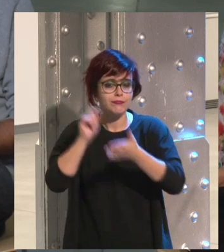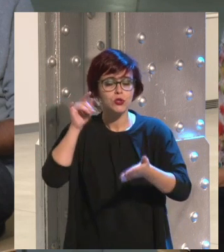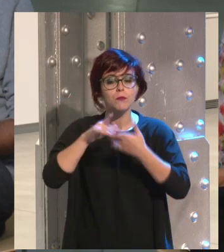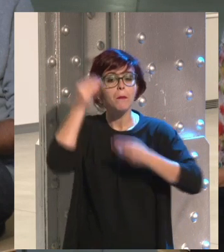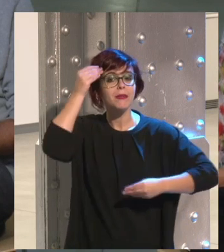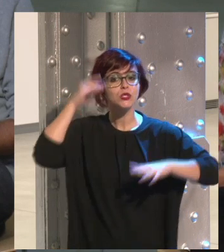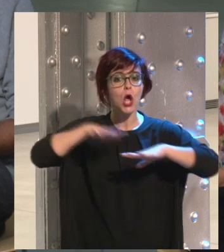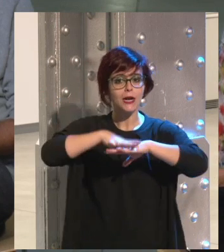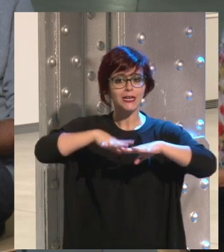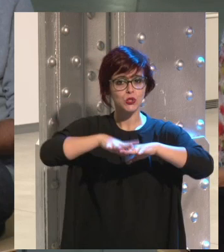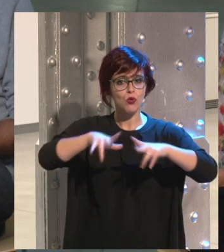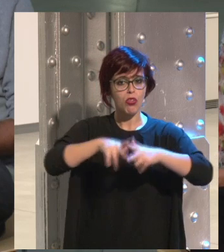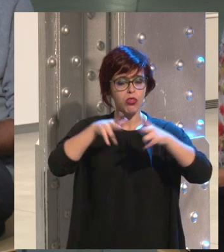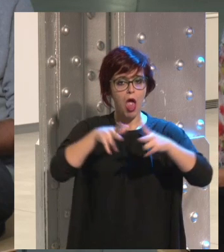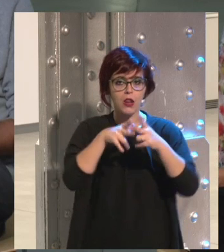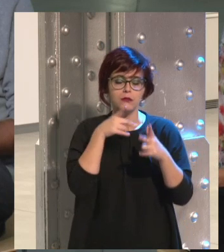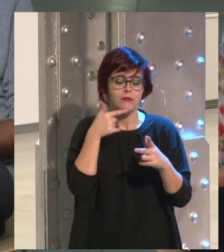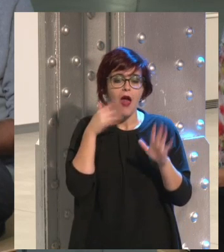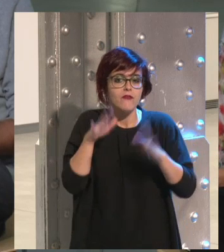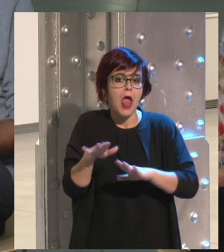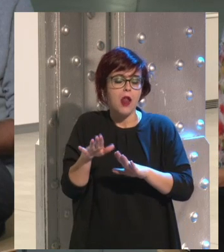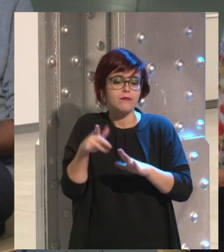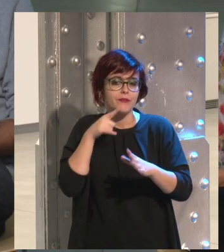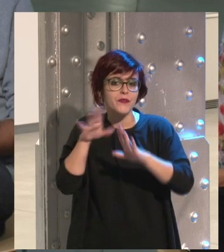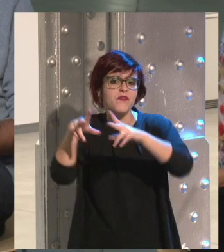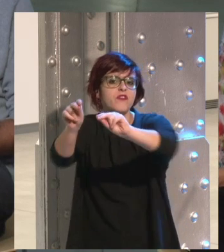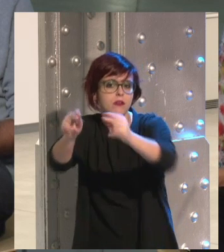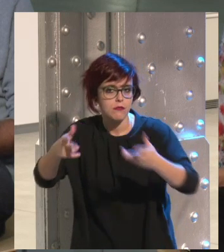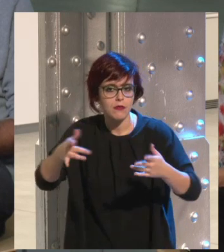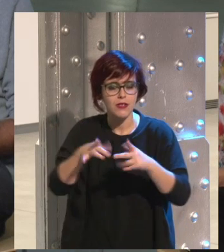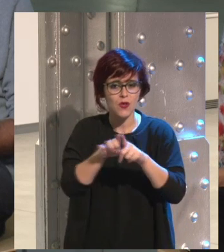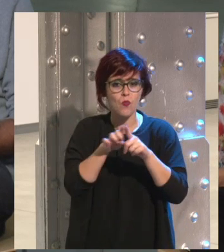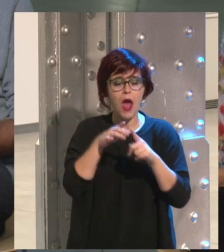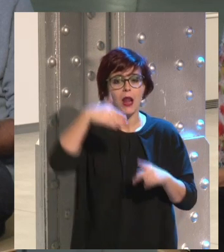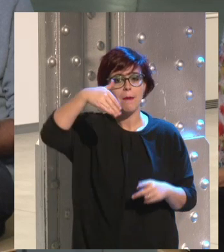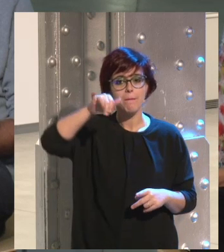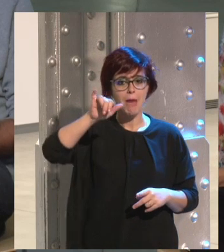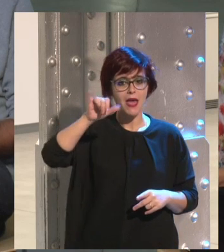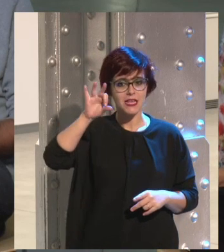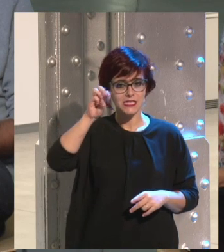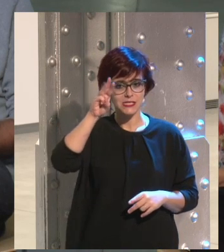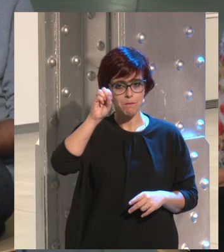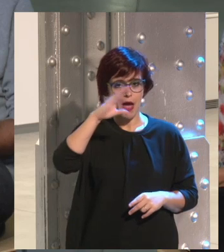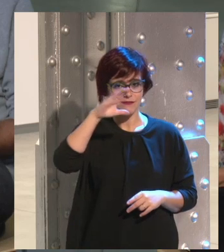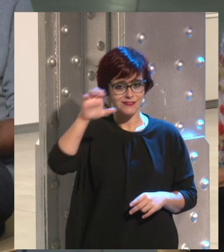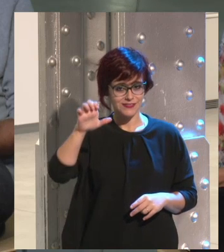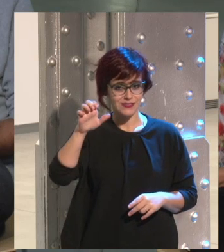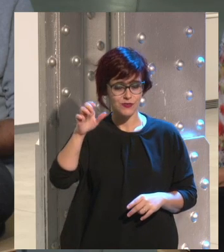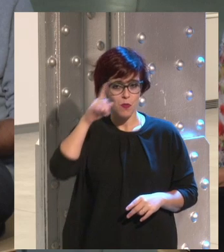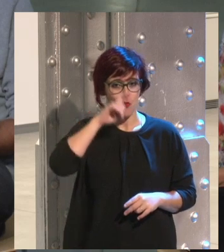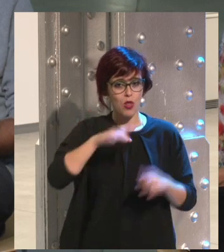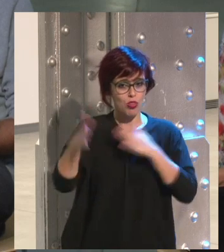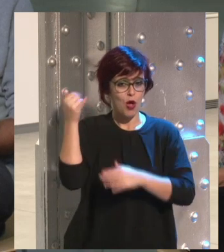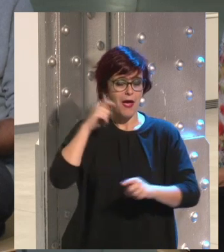una red social tiene un final, ¿no? Le ha pasado a MySpace, que yo he conocido, estuve, me acuerdo, en